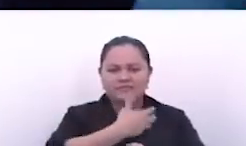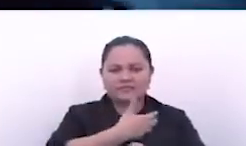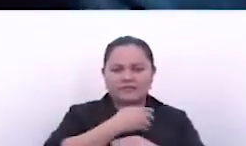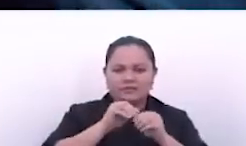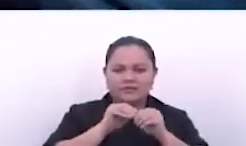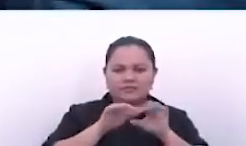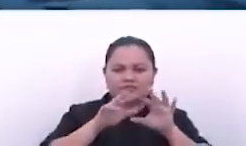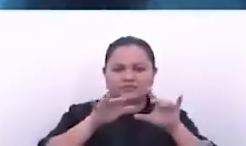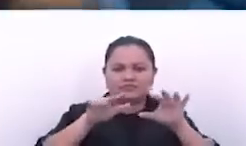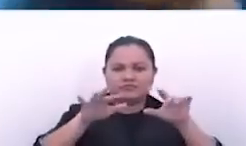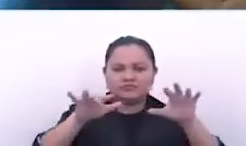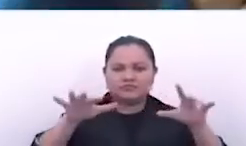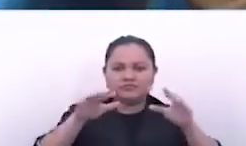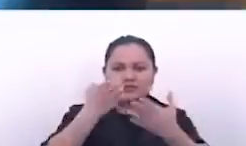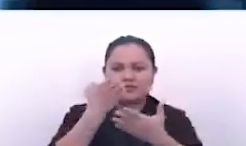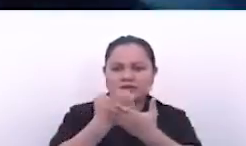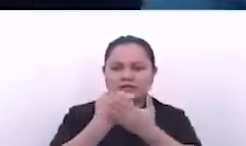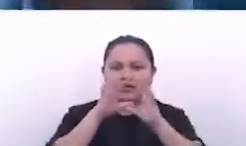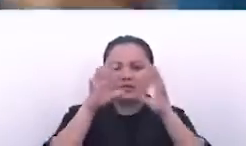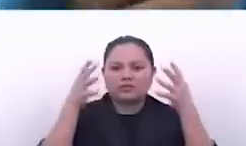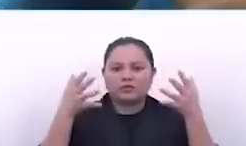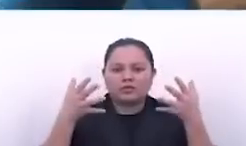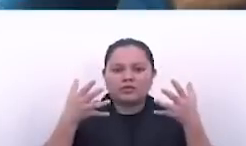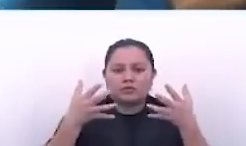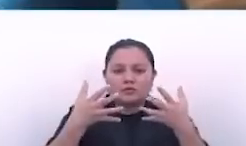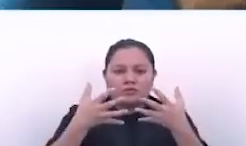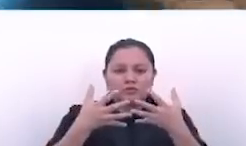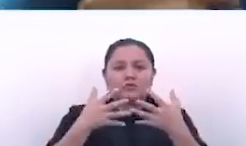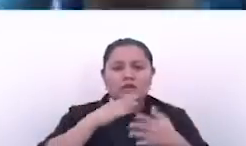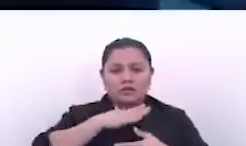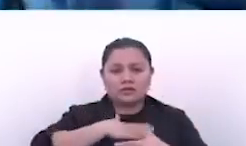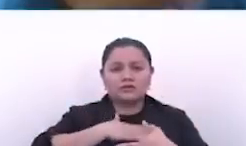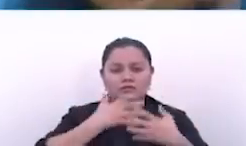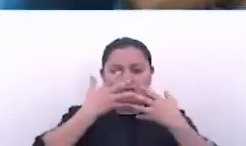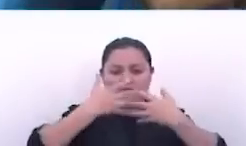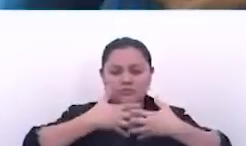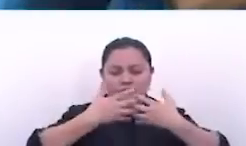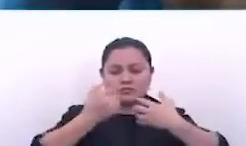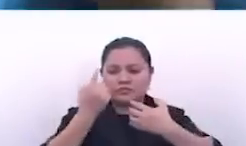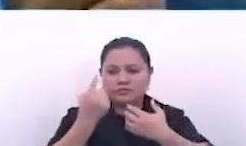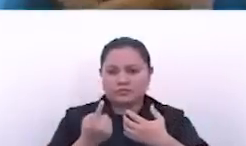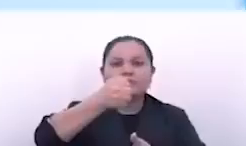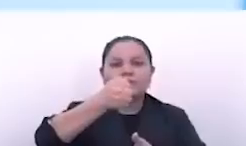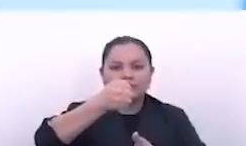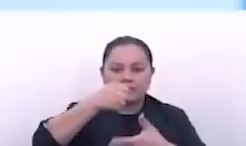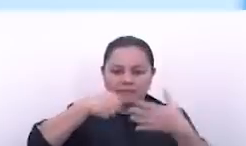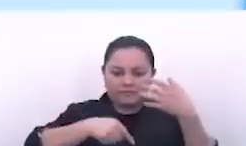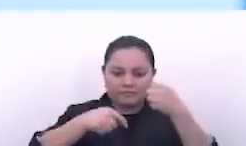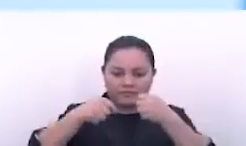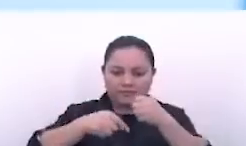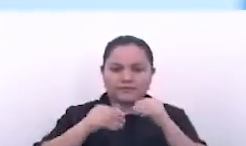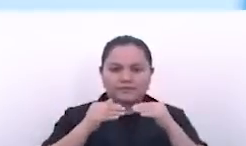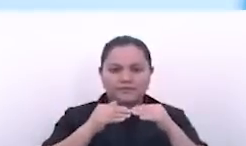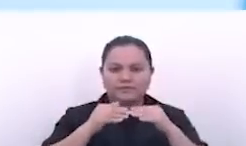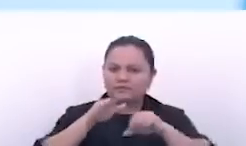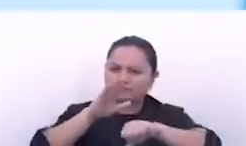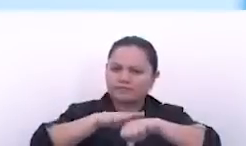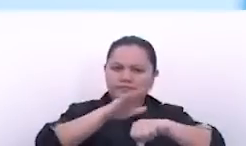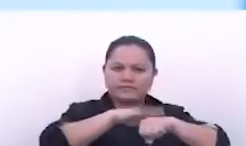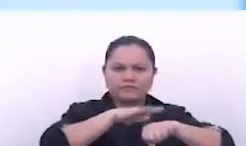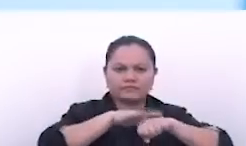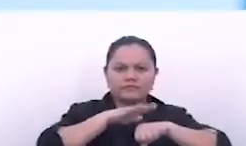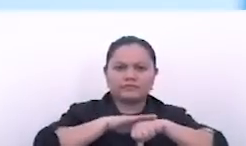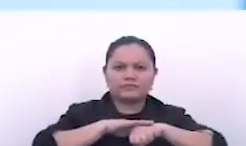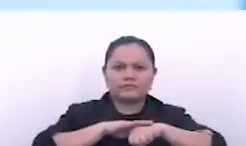impacto económico mundial está impactando a nuestros productores. Pero digamos la verdad, hombre. Digamos. Yo le hago un llamado a la